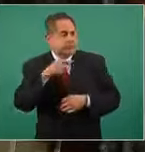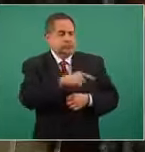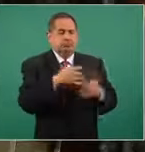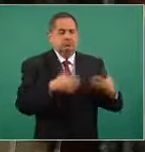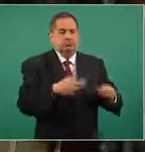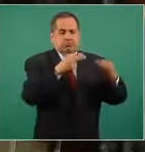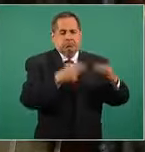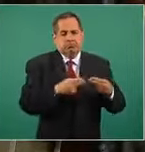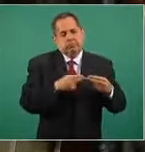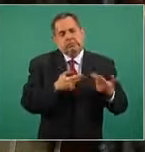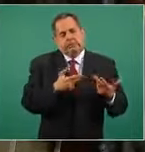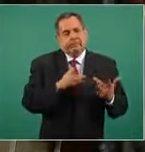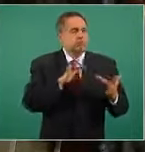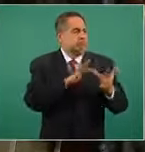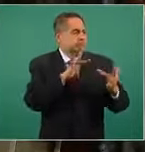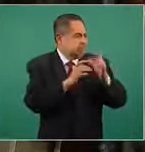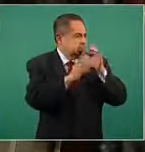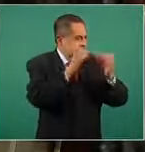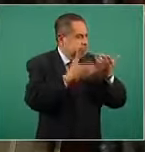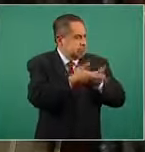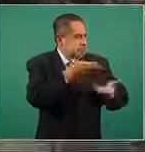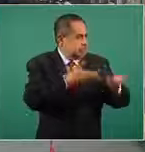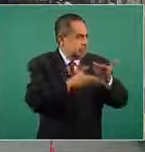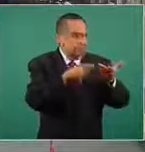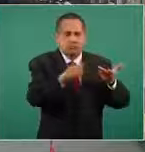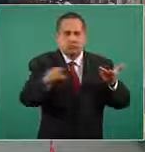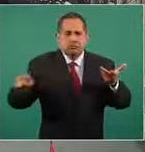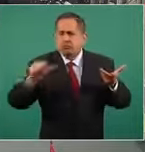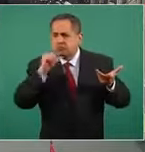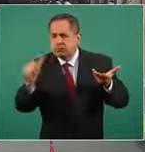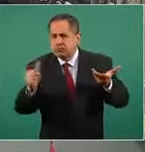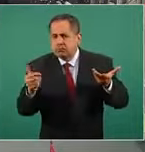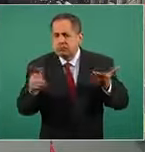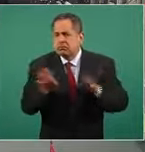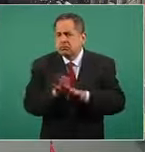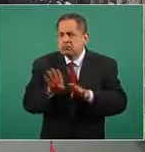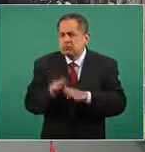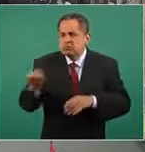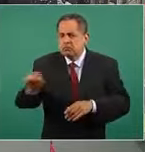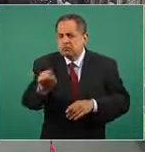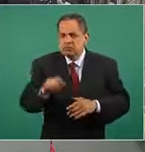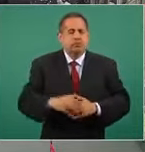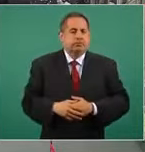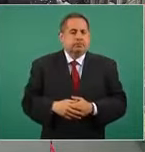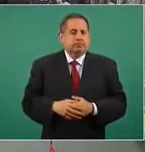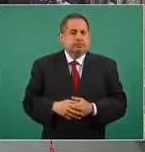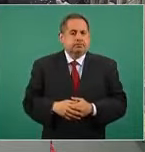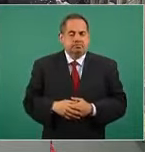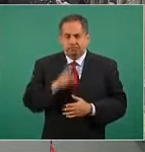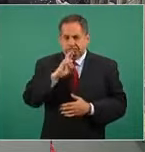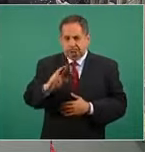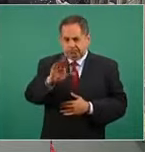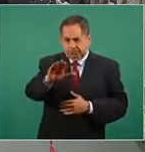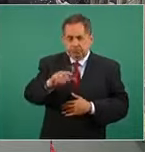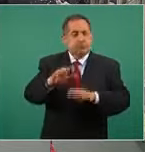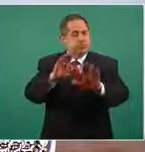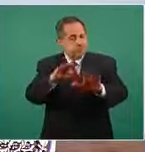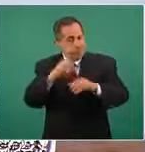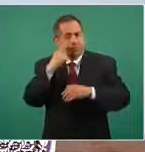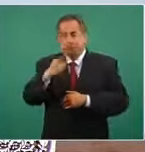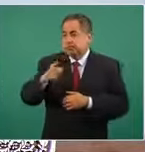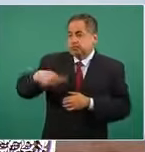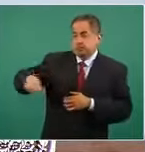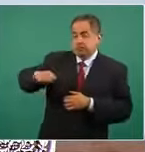empresarial y otras organizaciones. Mira, yo creo que la capacidad de interlocución de los trabajadores y de los